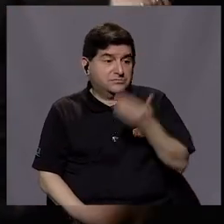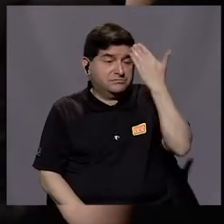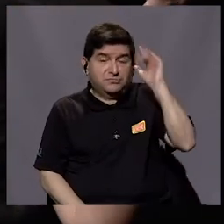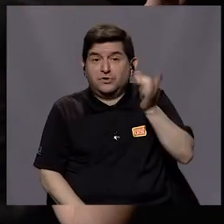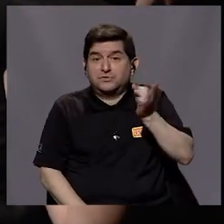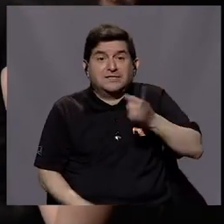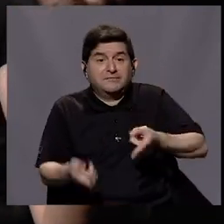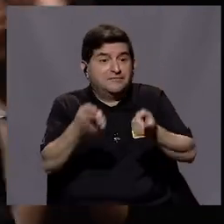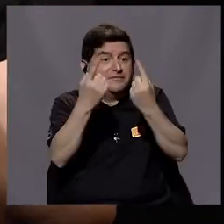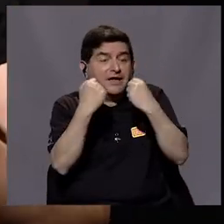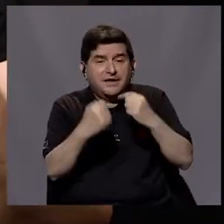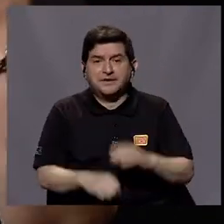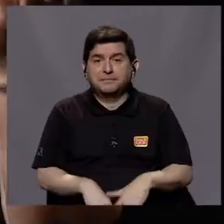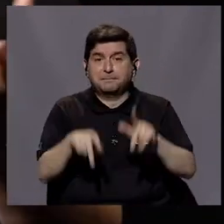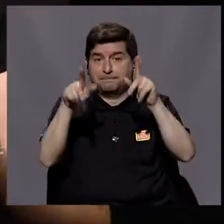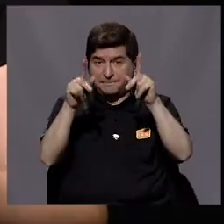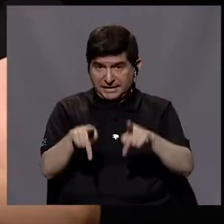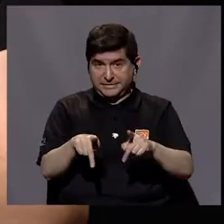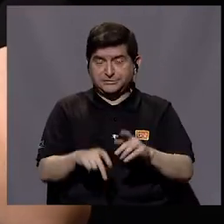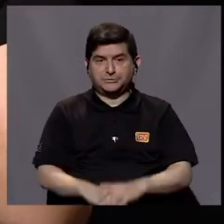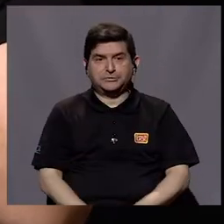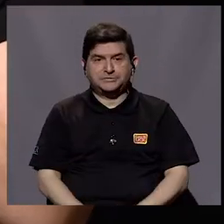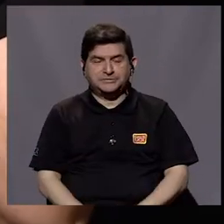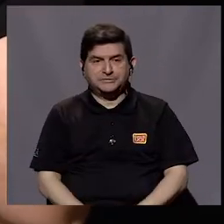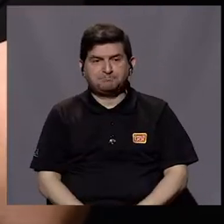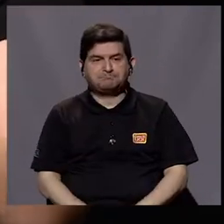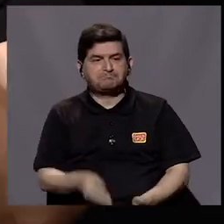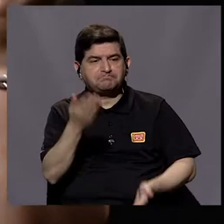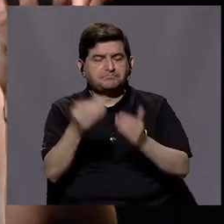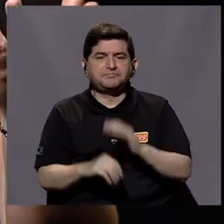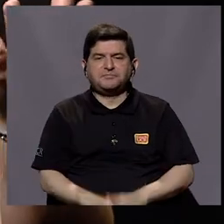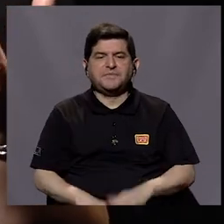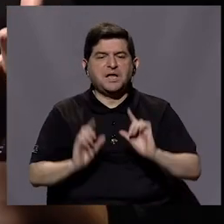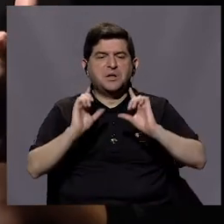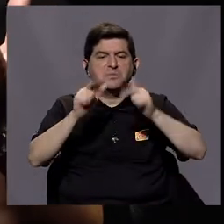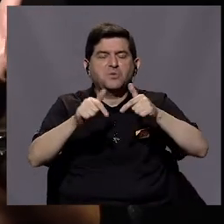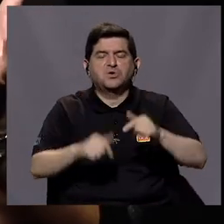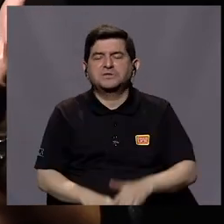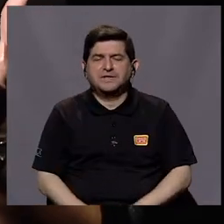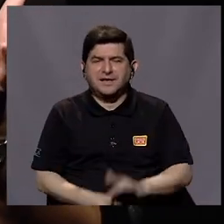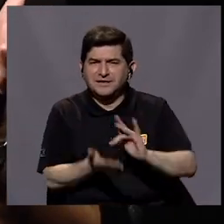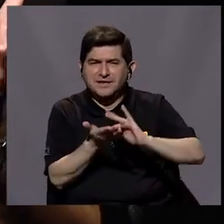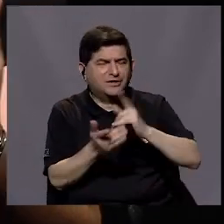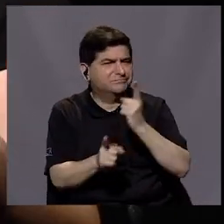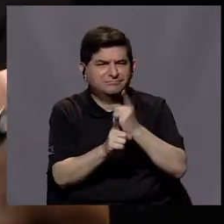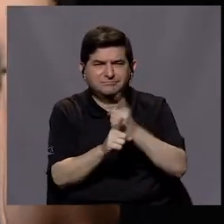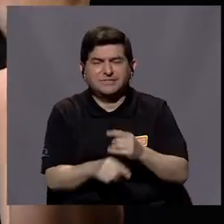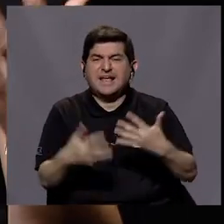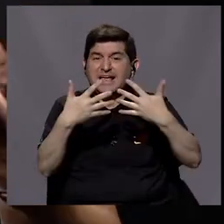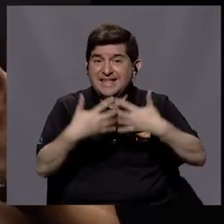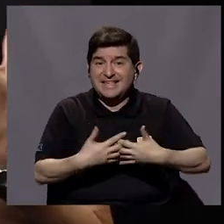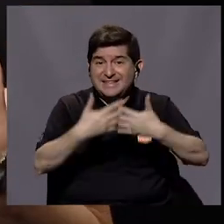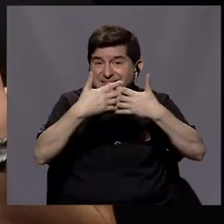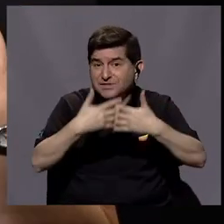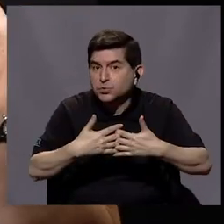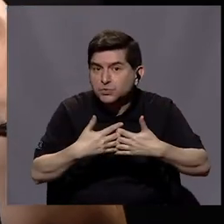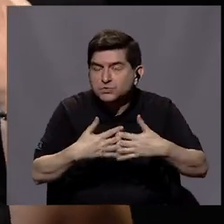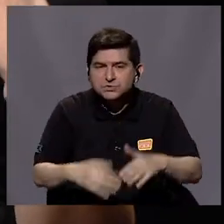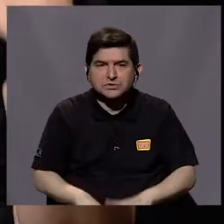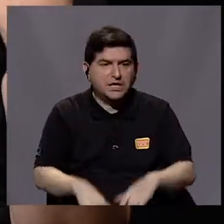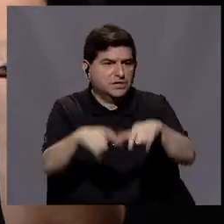inimaginables. O sea, a ver, las personas descartan los medicamentos de maneras adecuadas, las industrias,